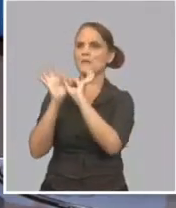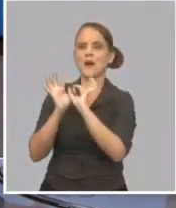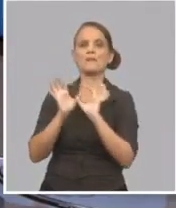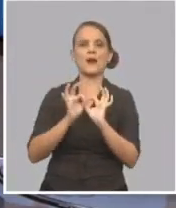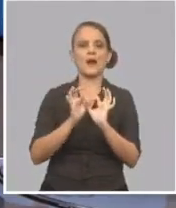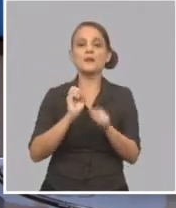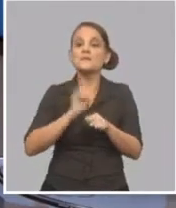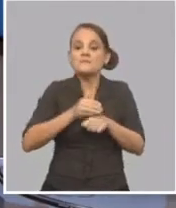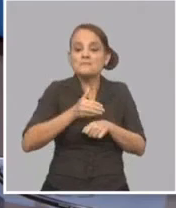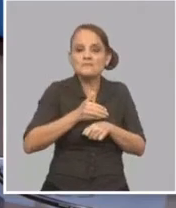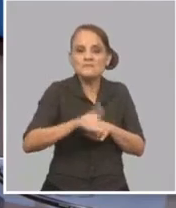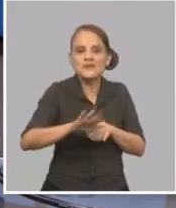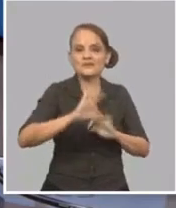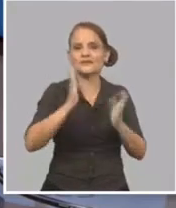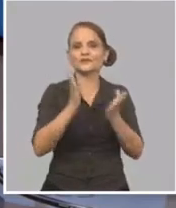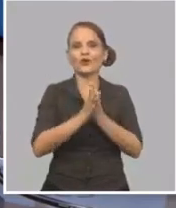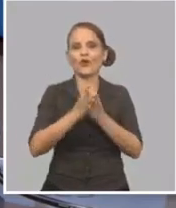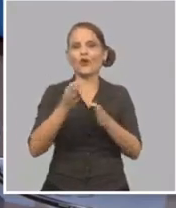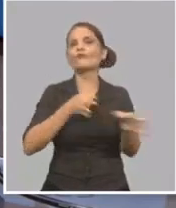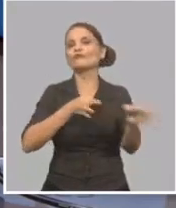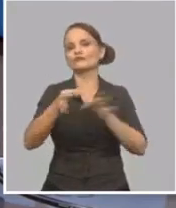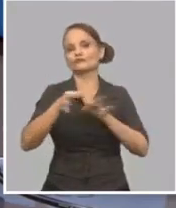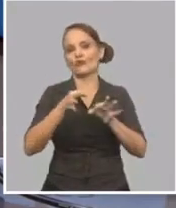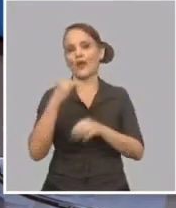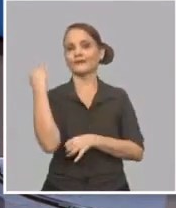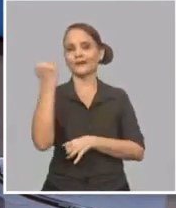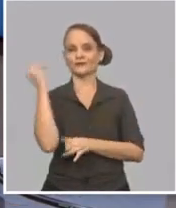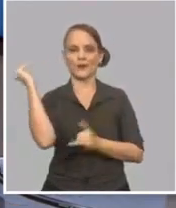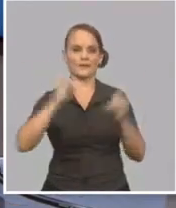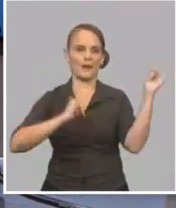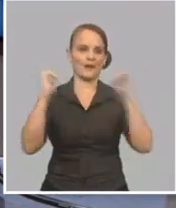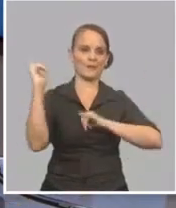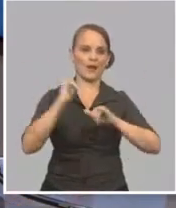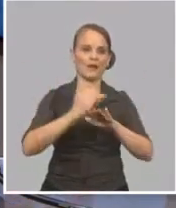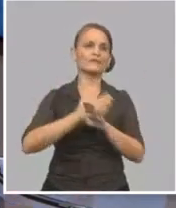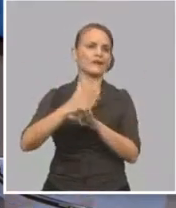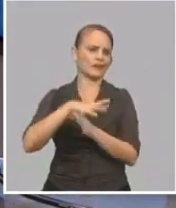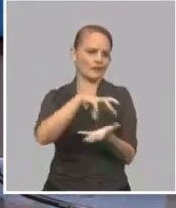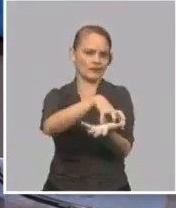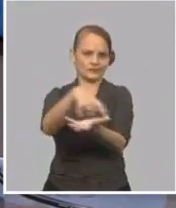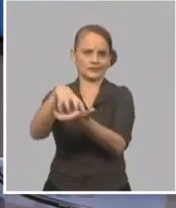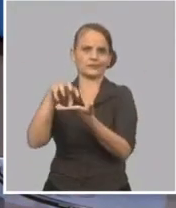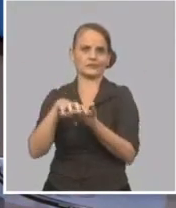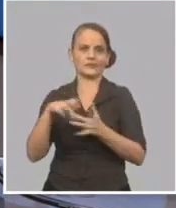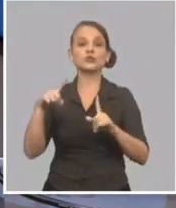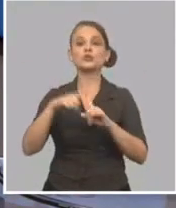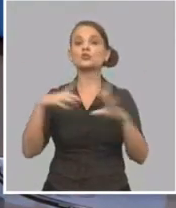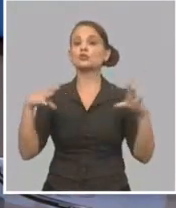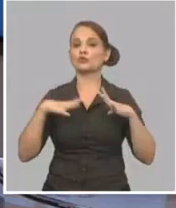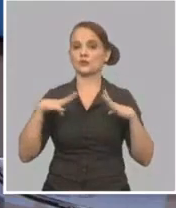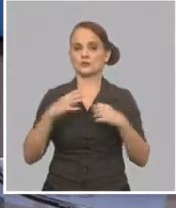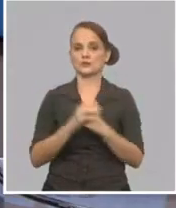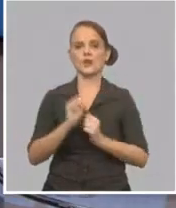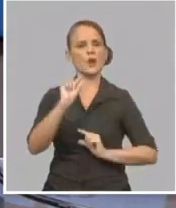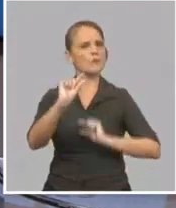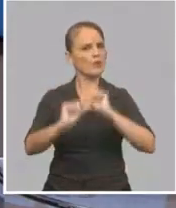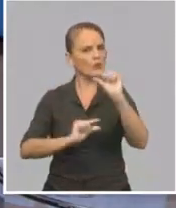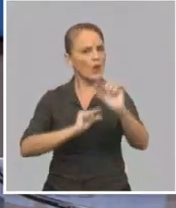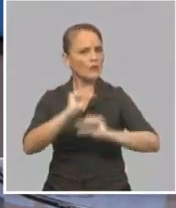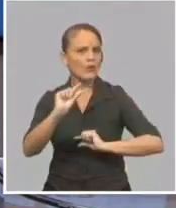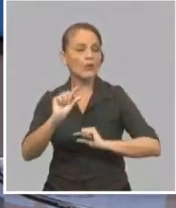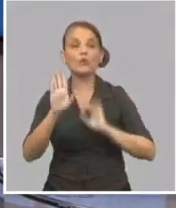internacional en estos destinos. Hay que decir que esta apertura será gradual, será en función de la demanda.